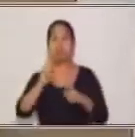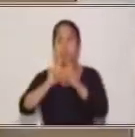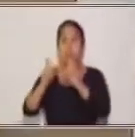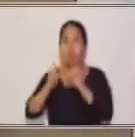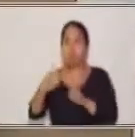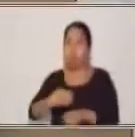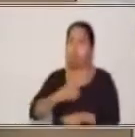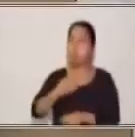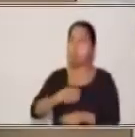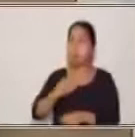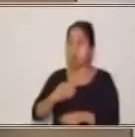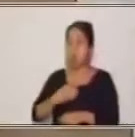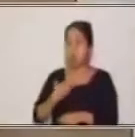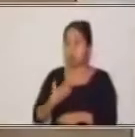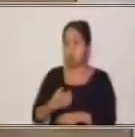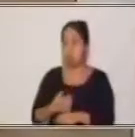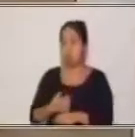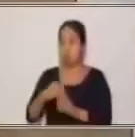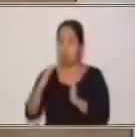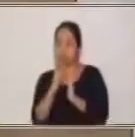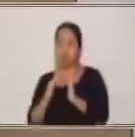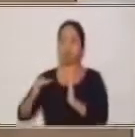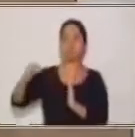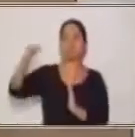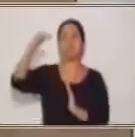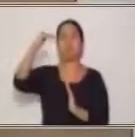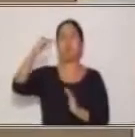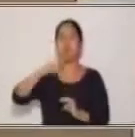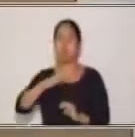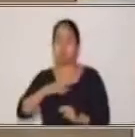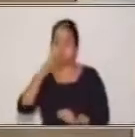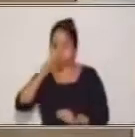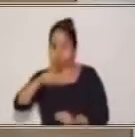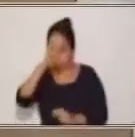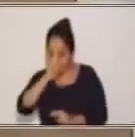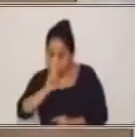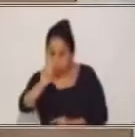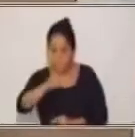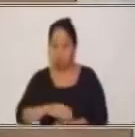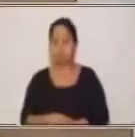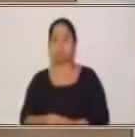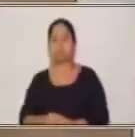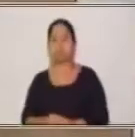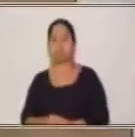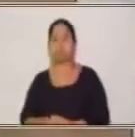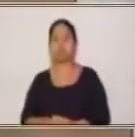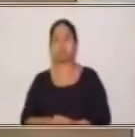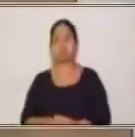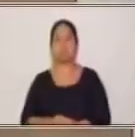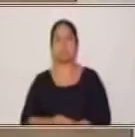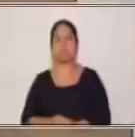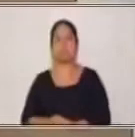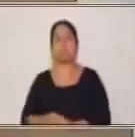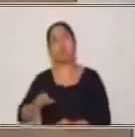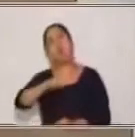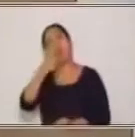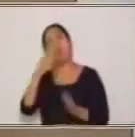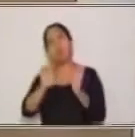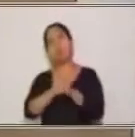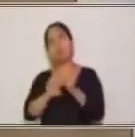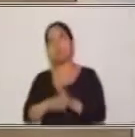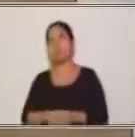tener algún nivel jerárquico, ¿verdad? Y que merece respeto. Tenemos otro ejemplo.